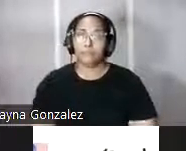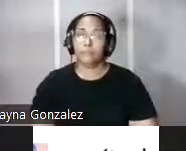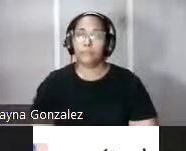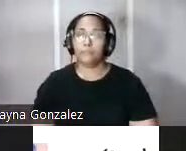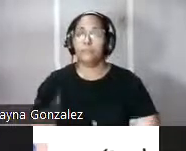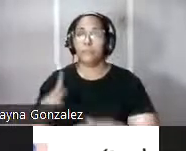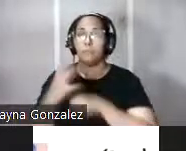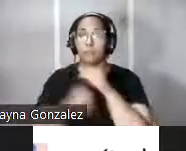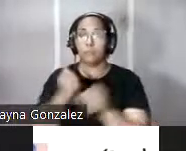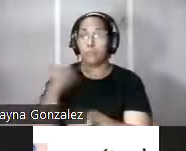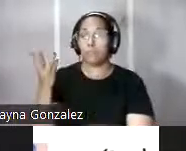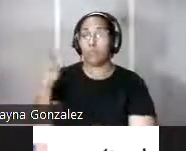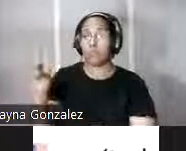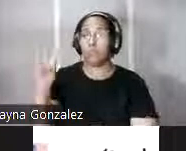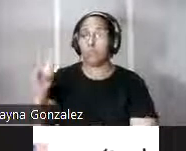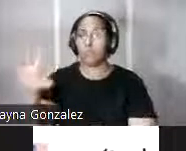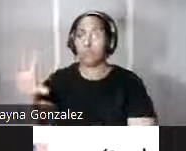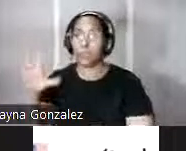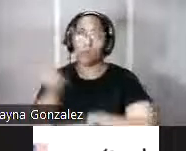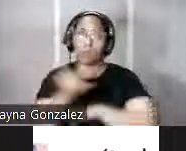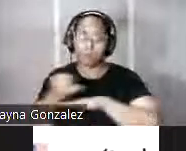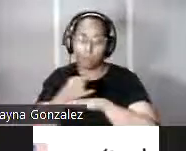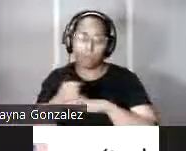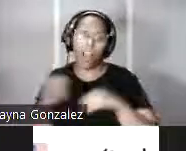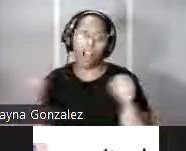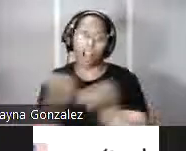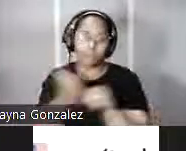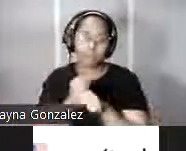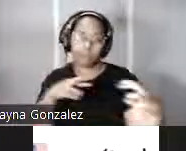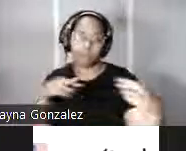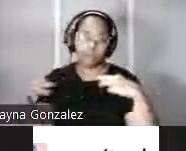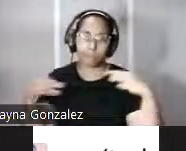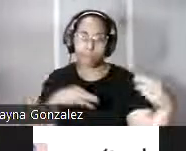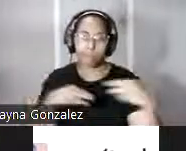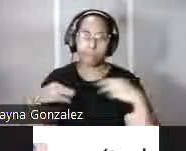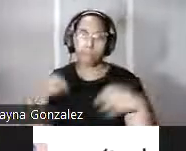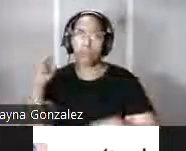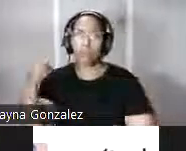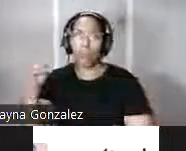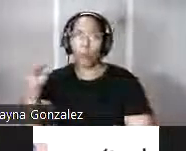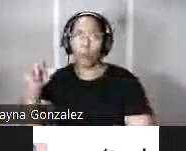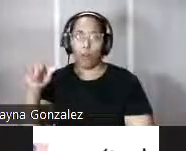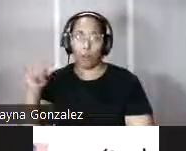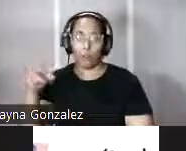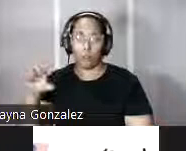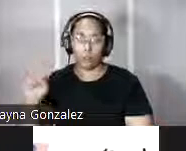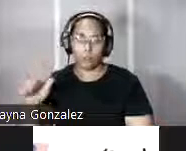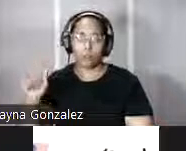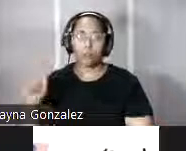en 1625 la isla vuelve a ser atacada en este caso por las tropas holandesas como aparece representado en este